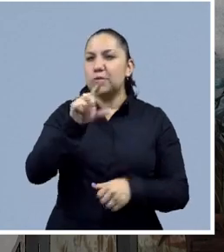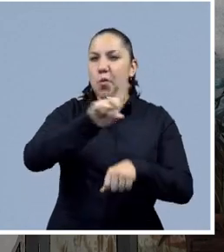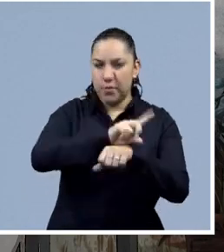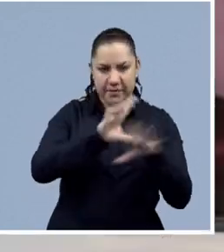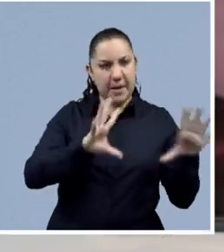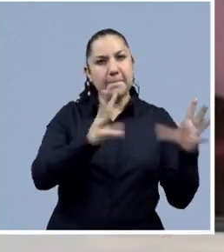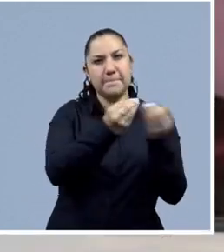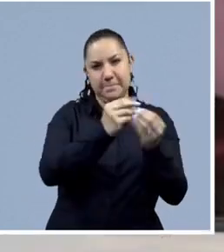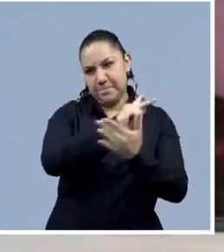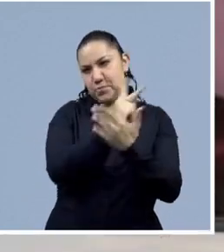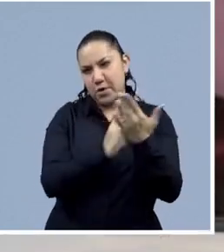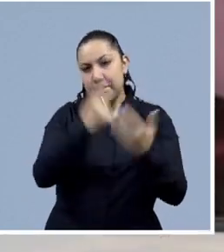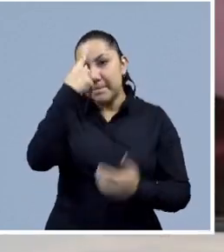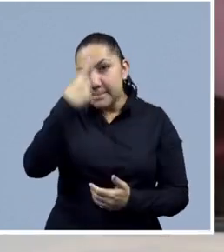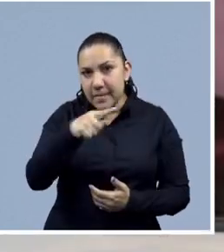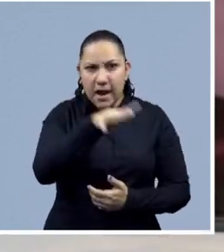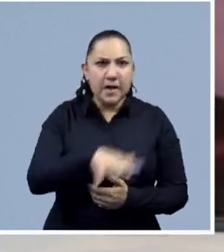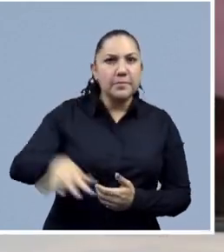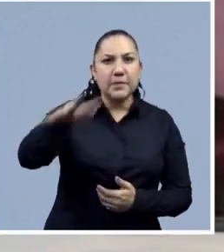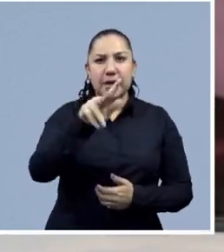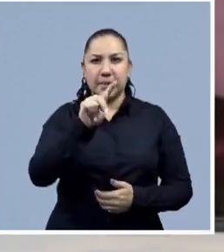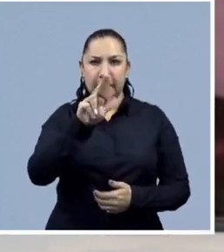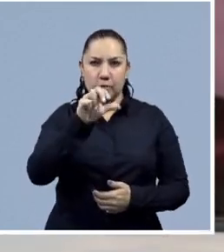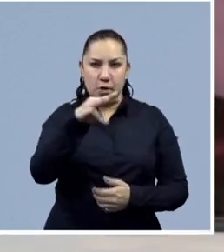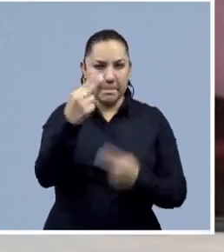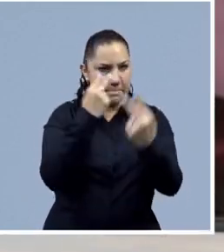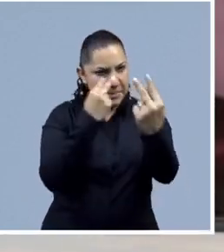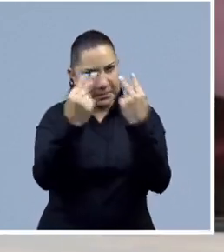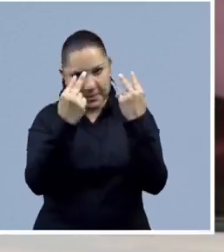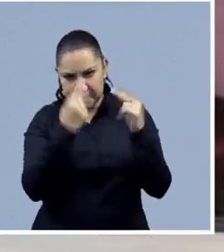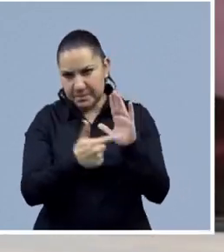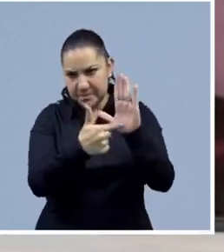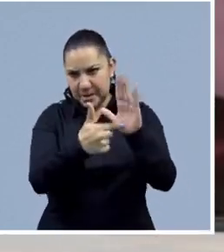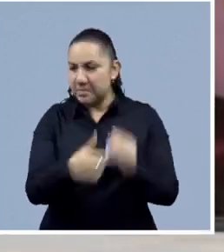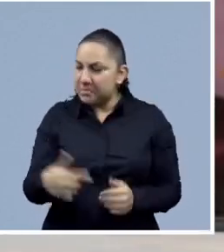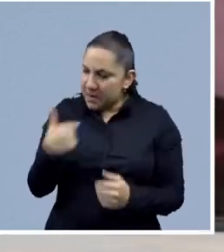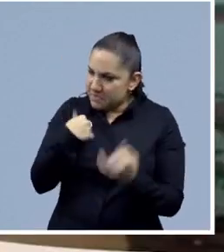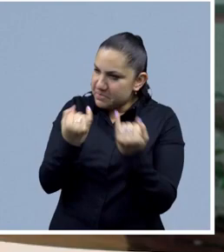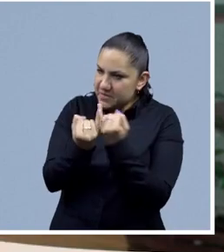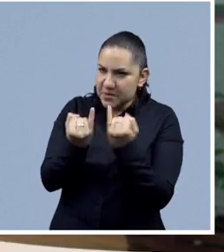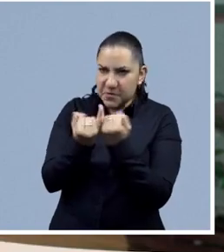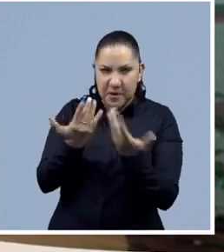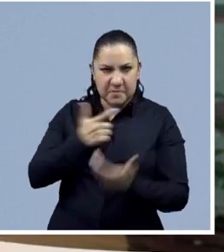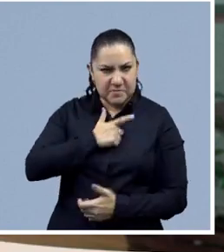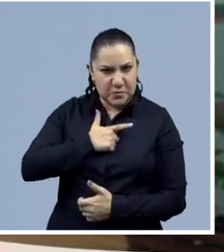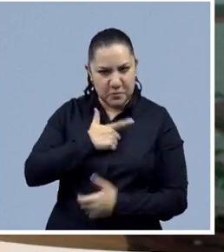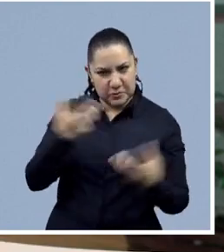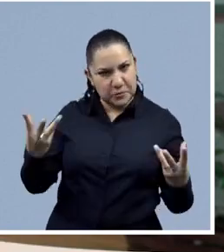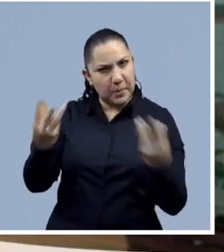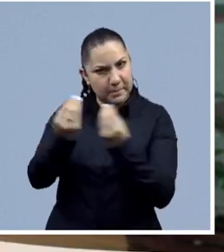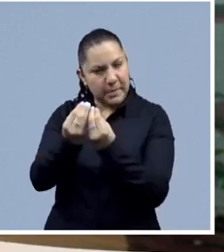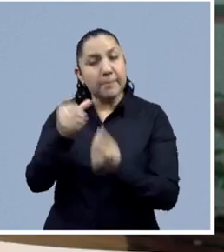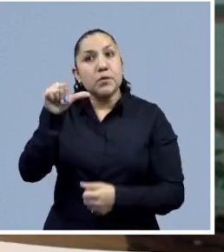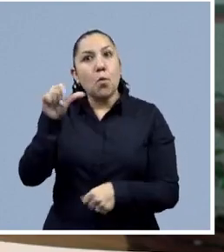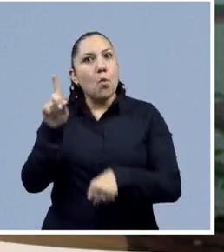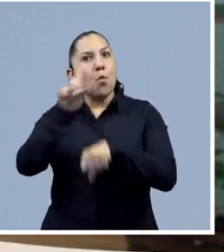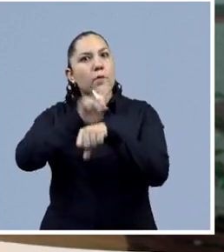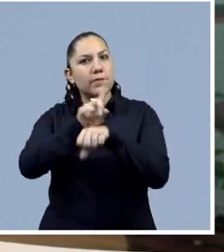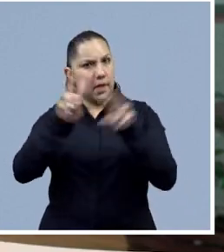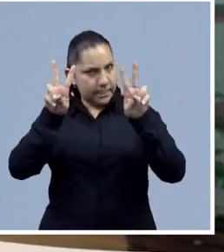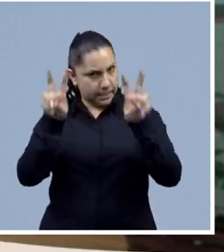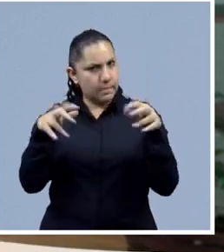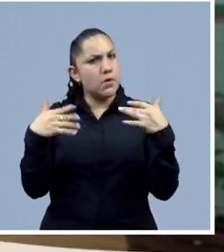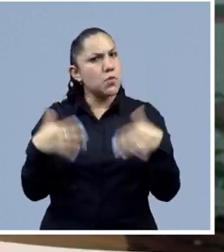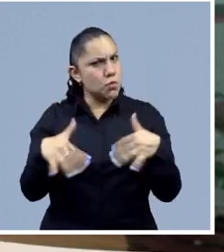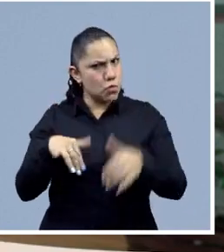compartiendo nuevamente pantalla contigo y con toda nuestra audiencia de TV1. Así es, el gusto es mutuo y también por el tema tan interesante que les tenemos